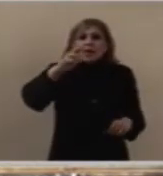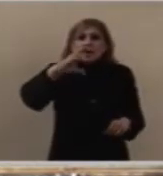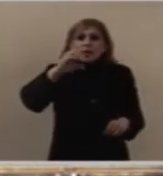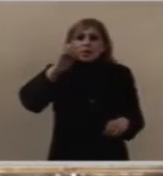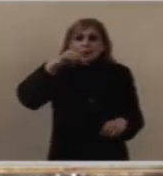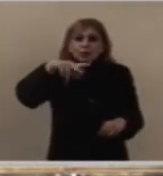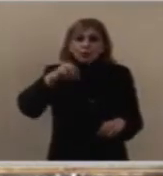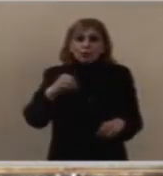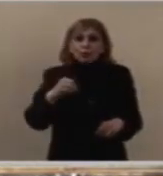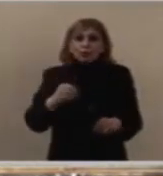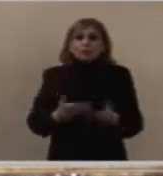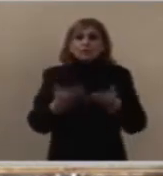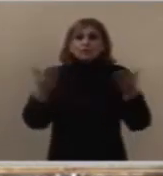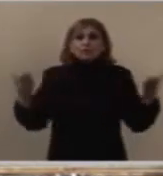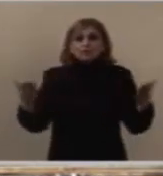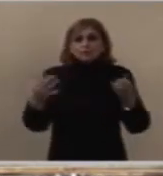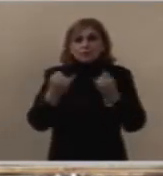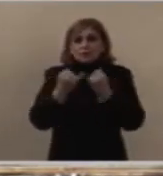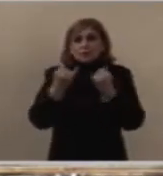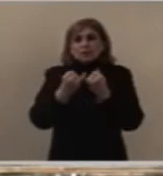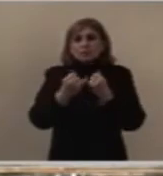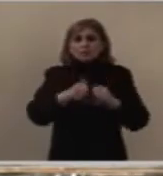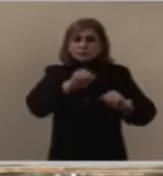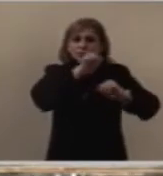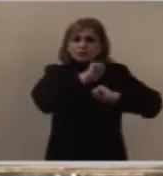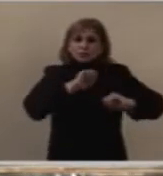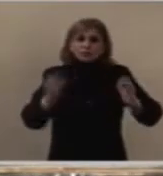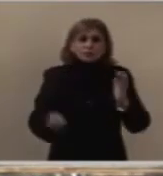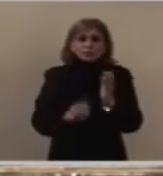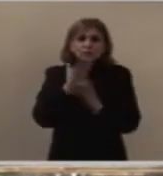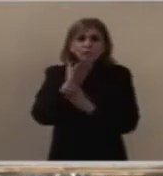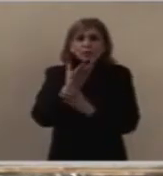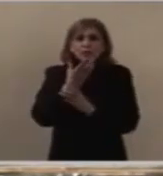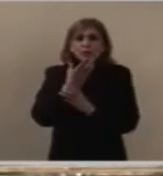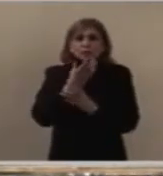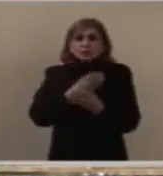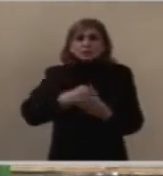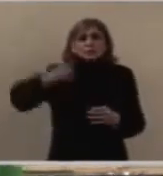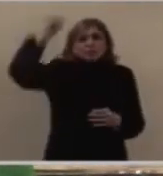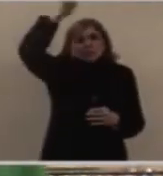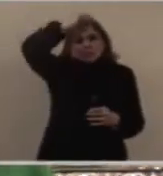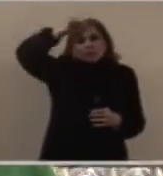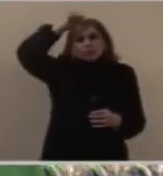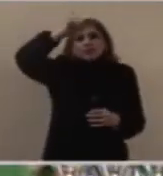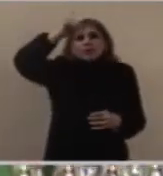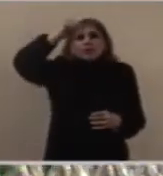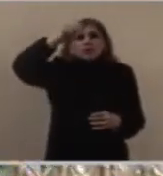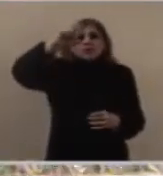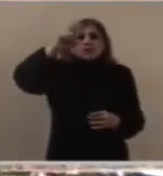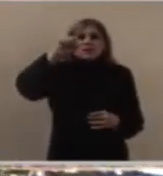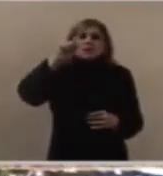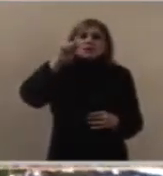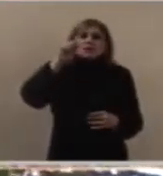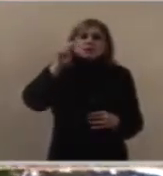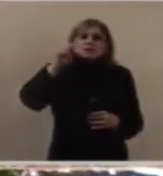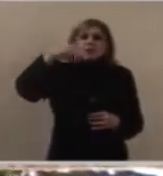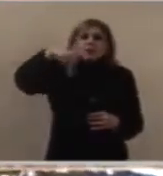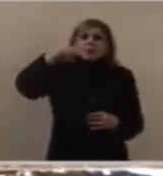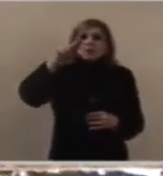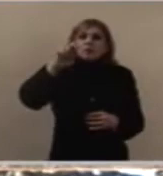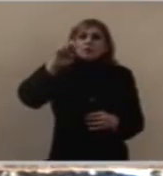presbíteros, aquí están los dos que ordené, el Padre Samuel y el Padre Francisco.